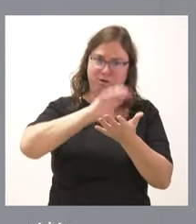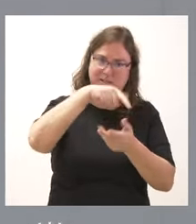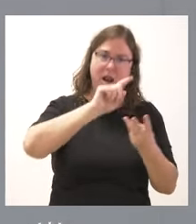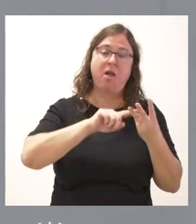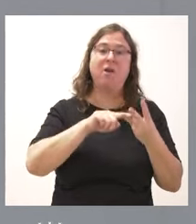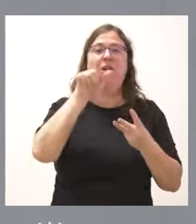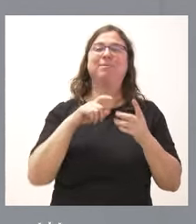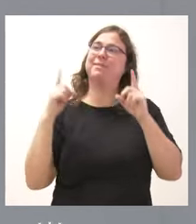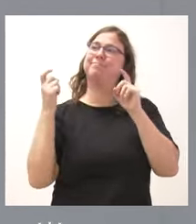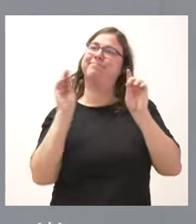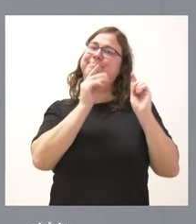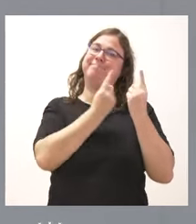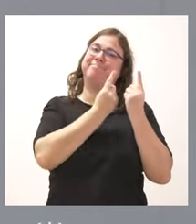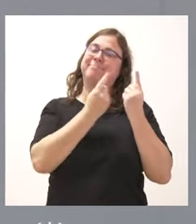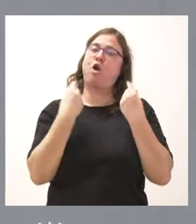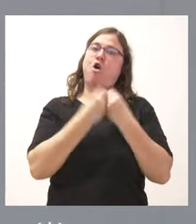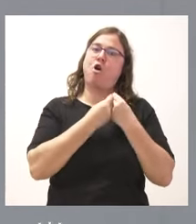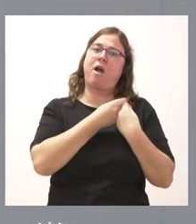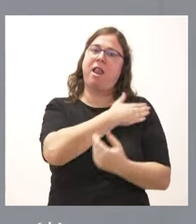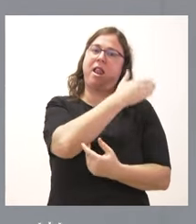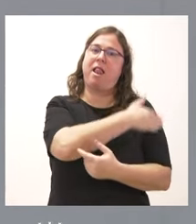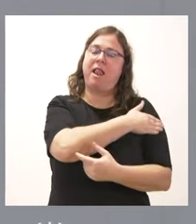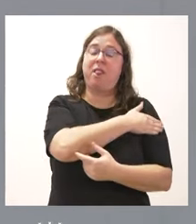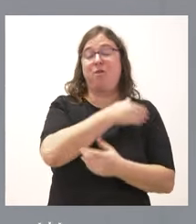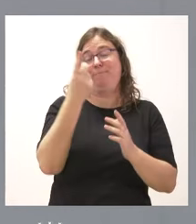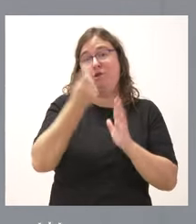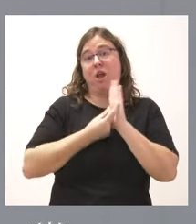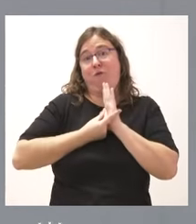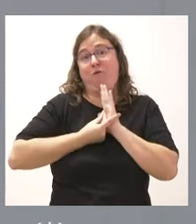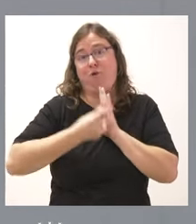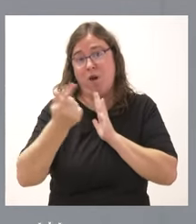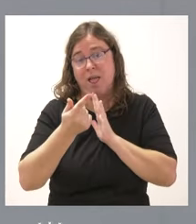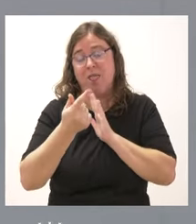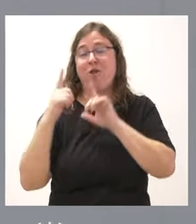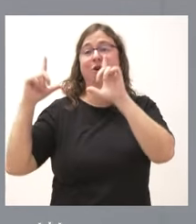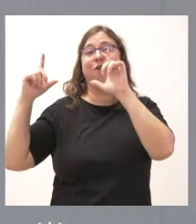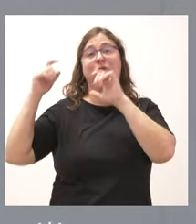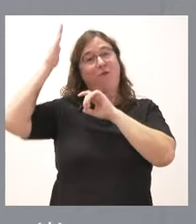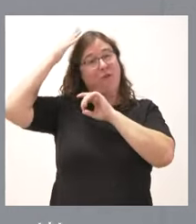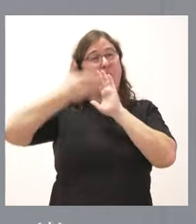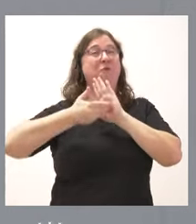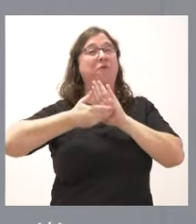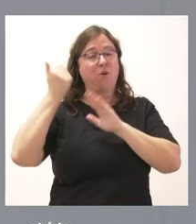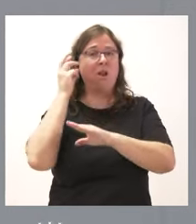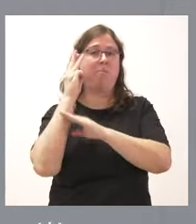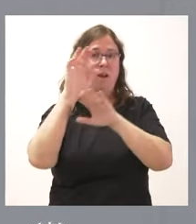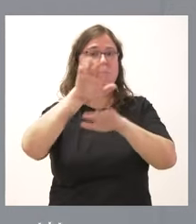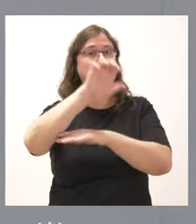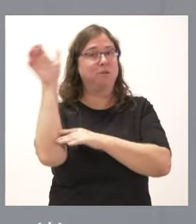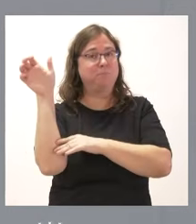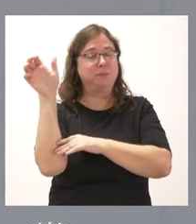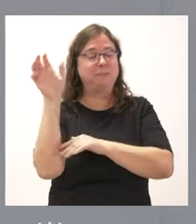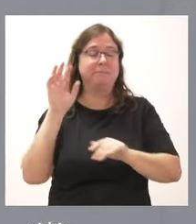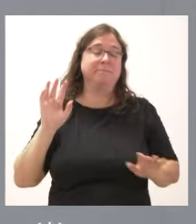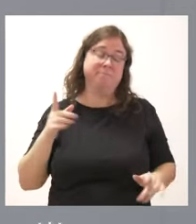posa en las fotografías junto a fugados y al lado de fotografías que fueron retiradas del Parlamento europeo, dice